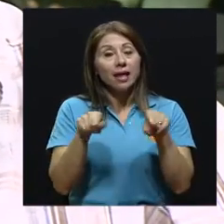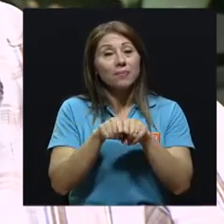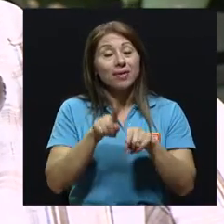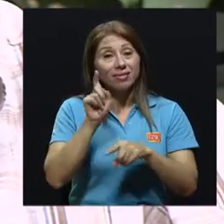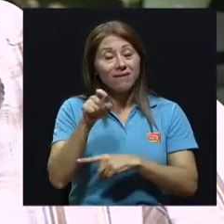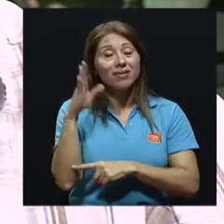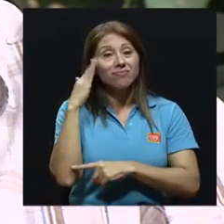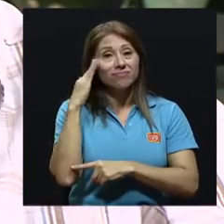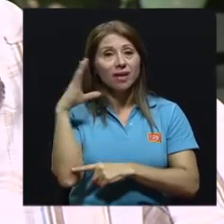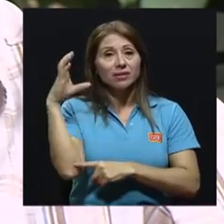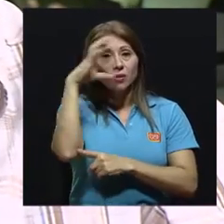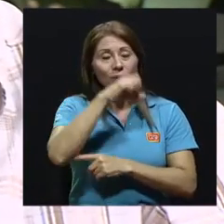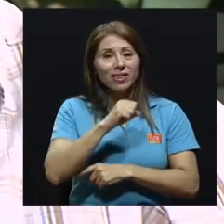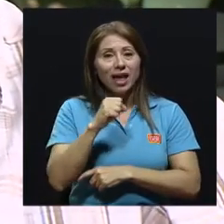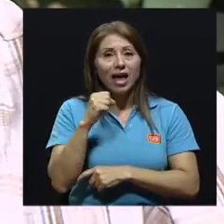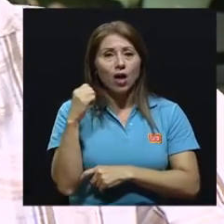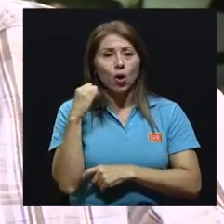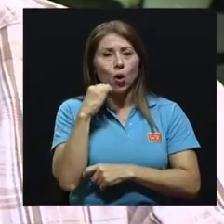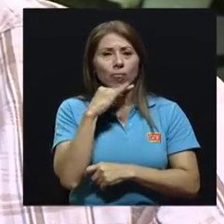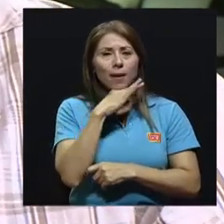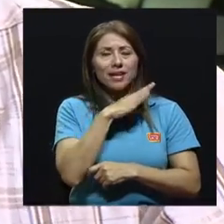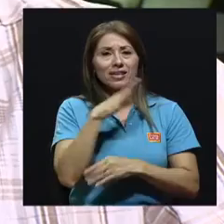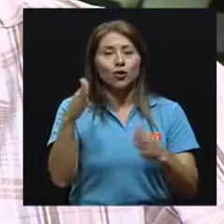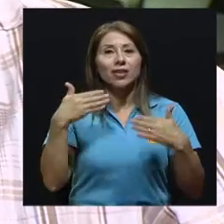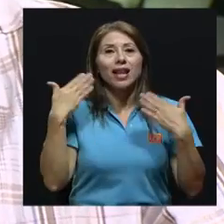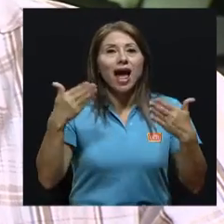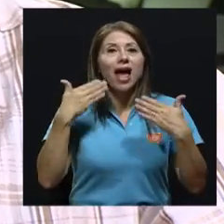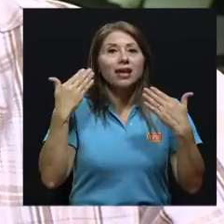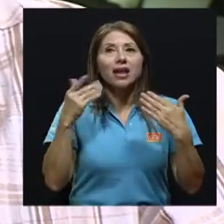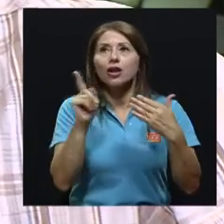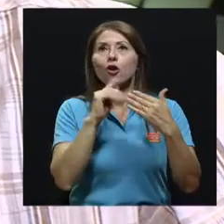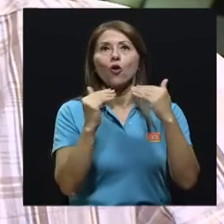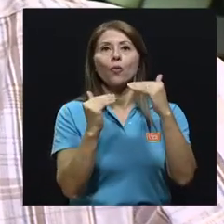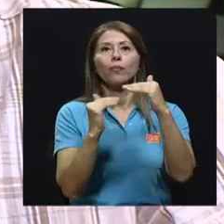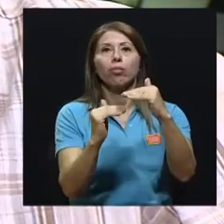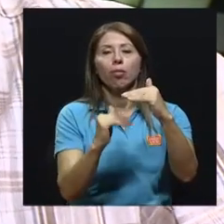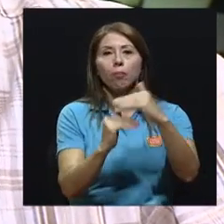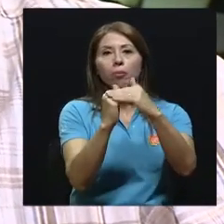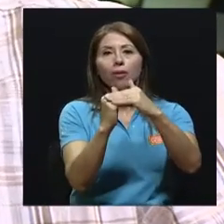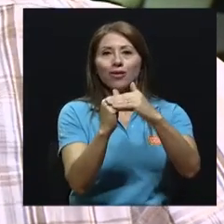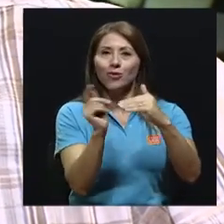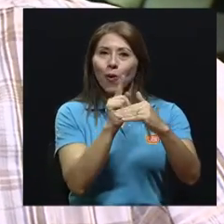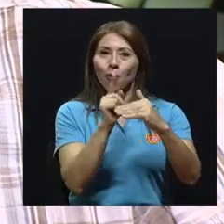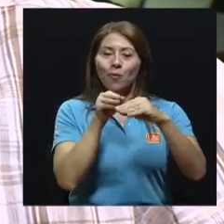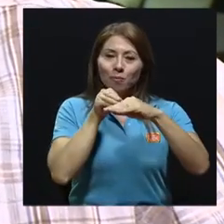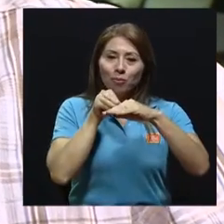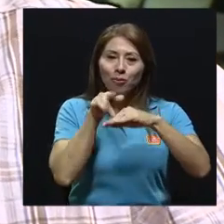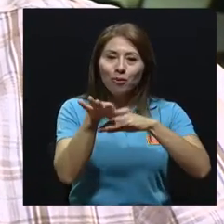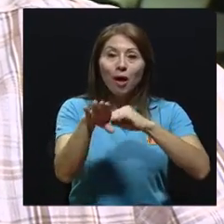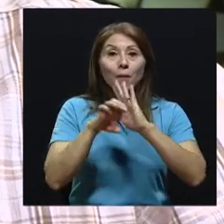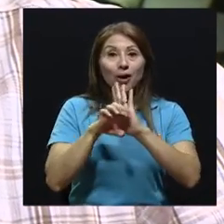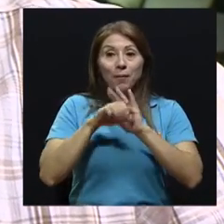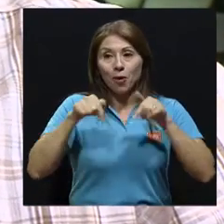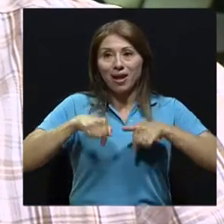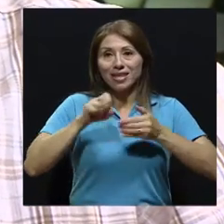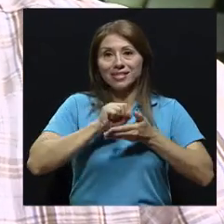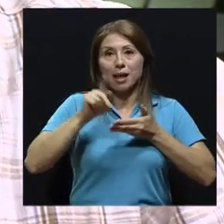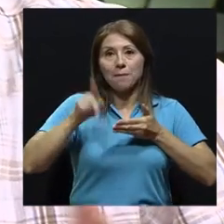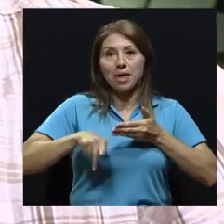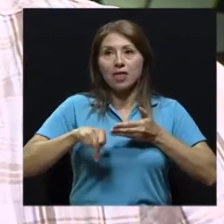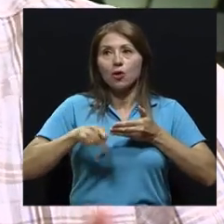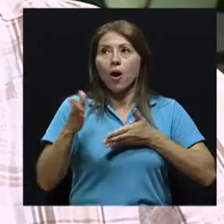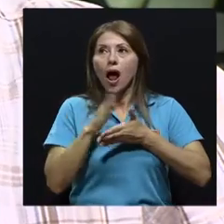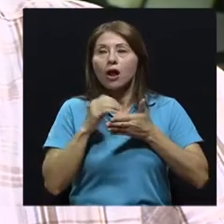calidad del aire, la contaminación del aire es transfronteriza, entonces lo que se puede estar generando, por ejemplo, aquí en San Pedro, perfectamente por